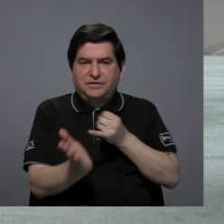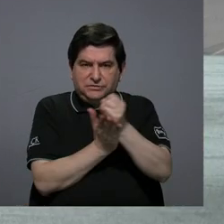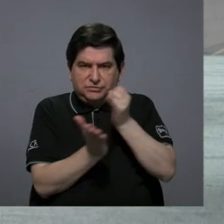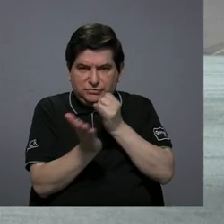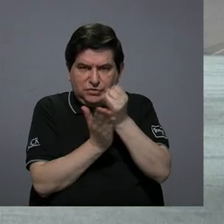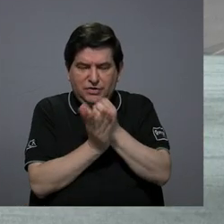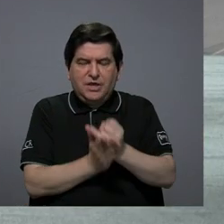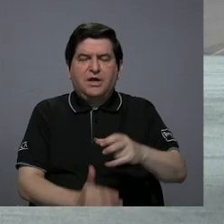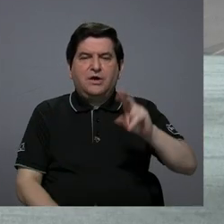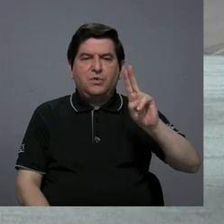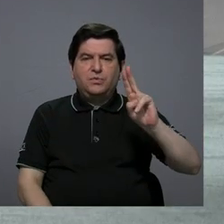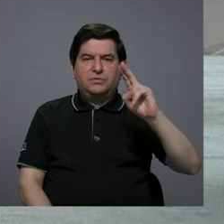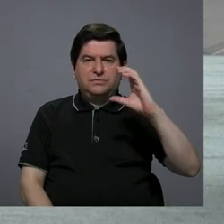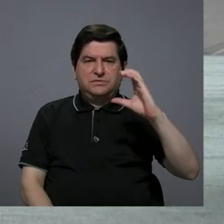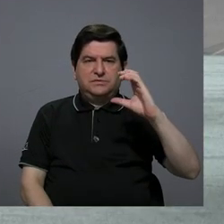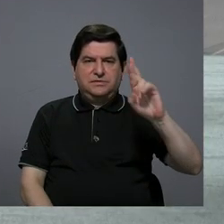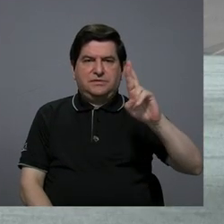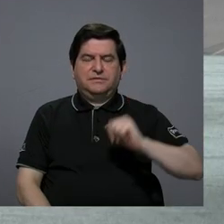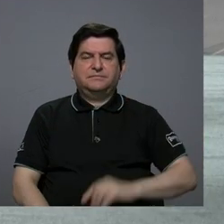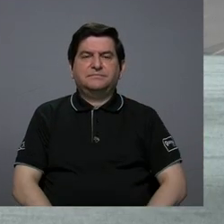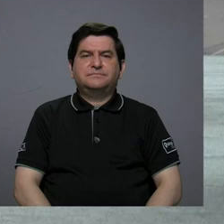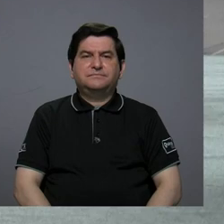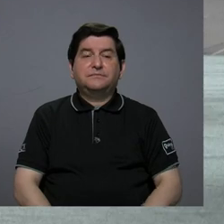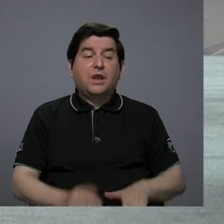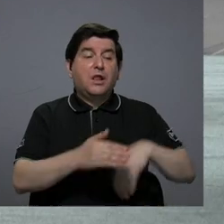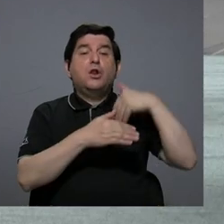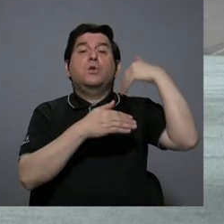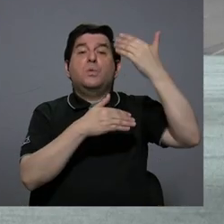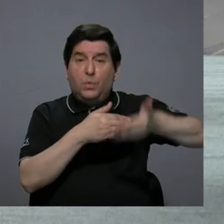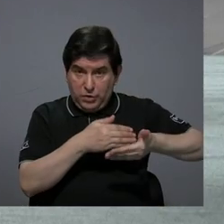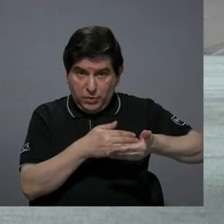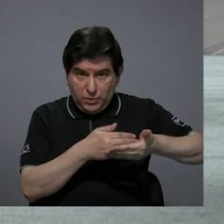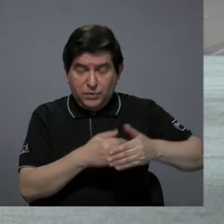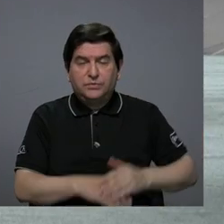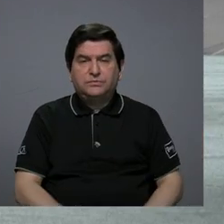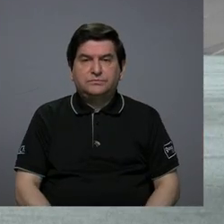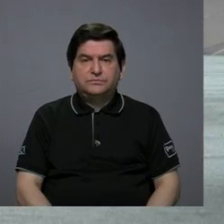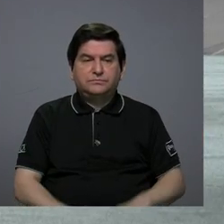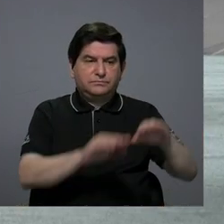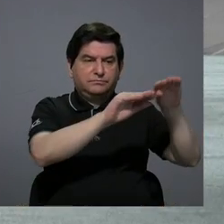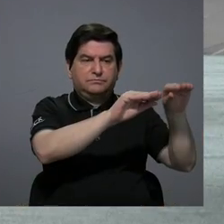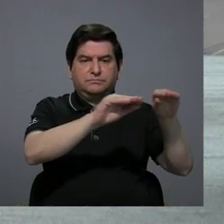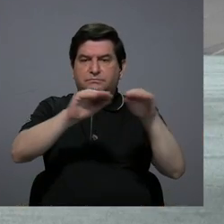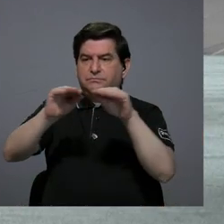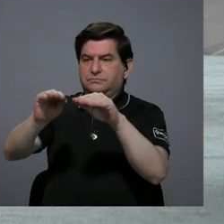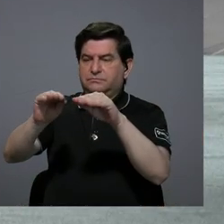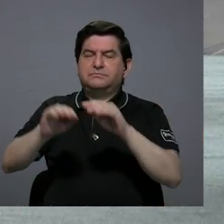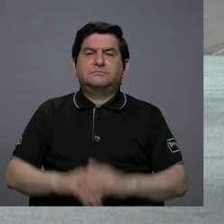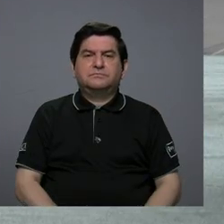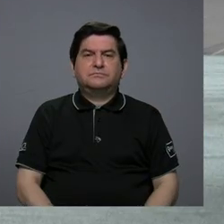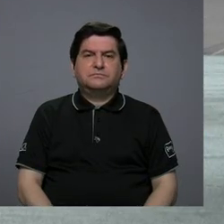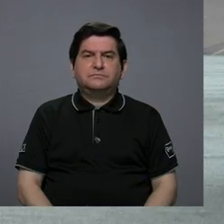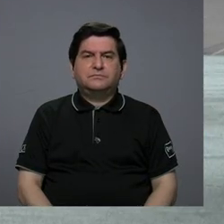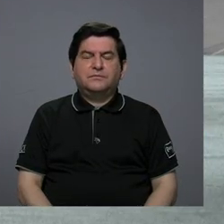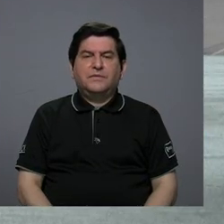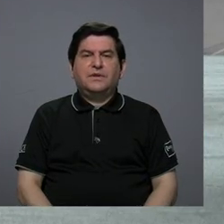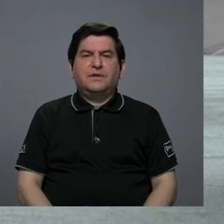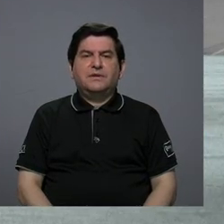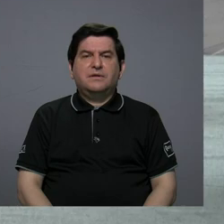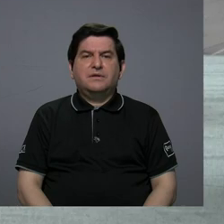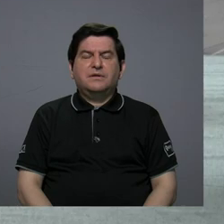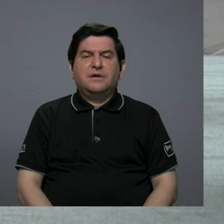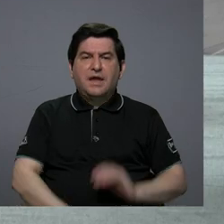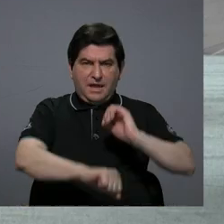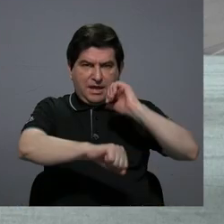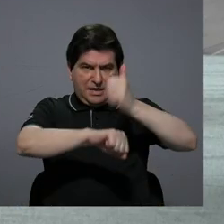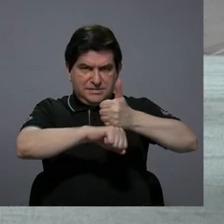Investigación de la Universidad de Costa Rica que posteriormente pasa a formar